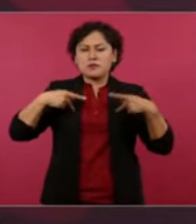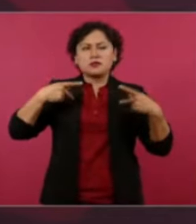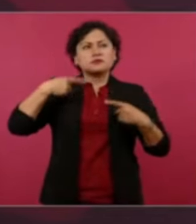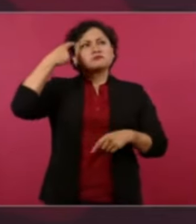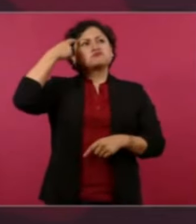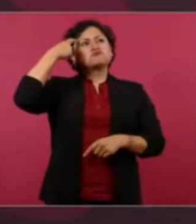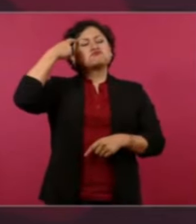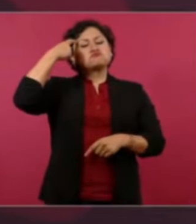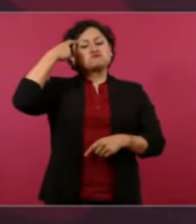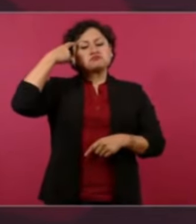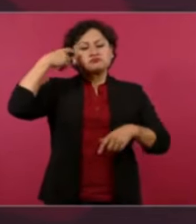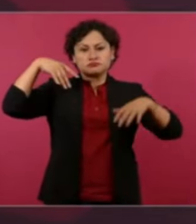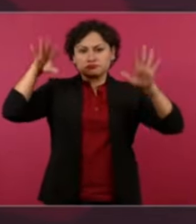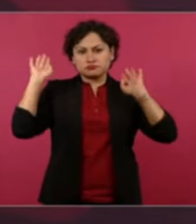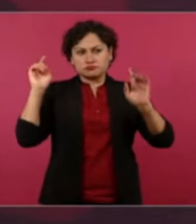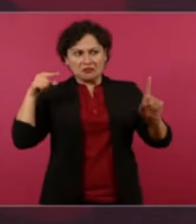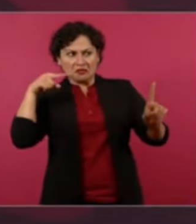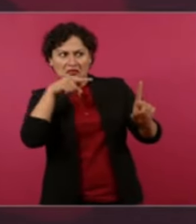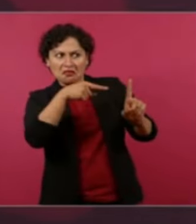religioso